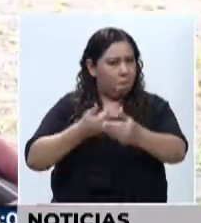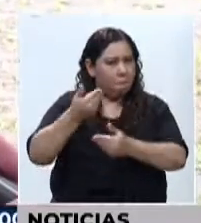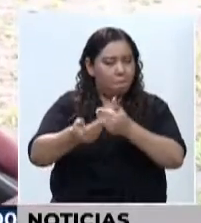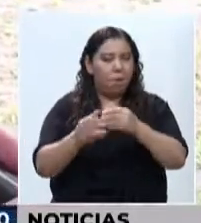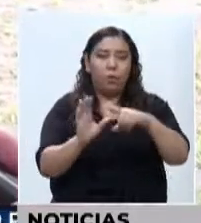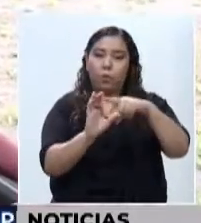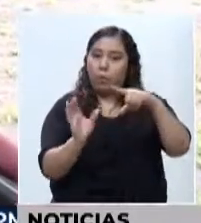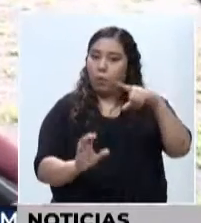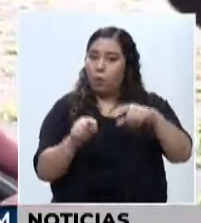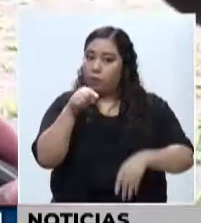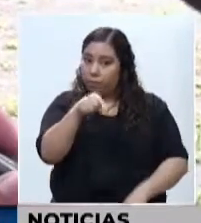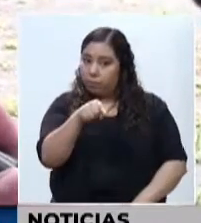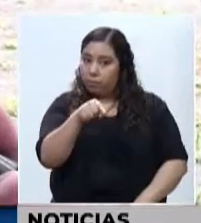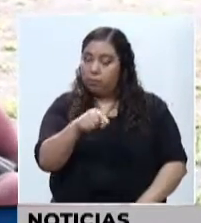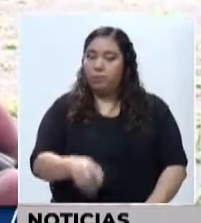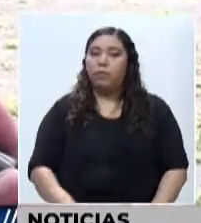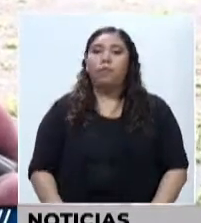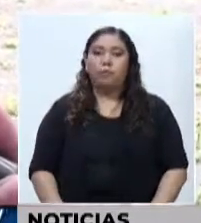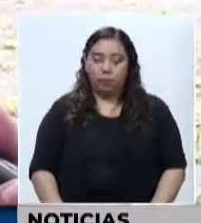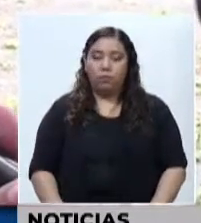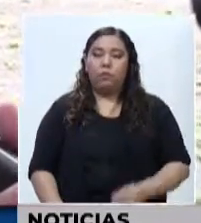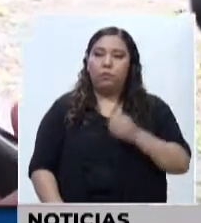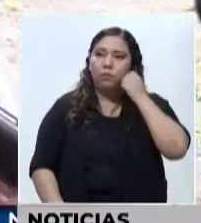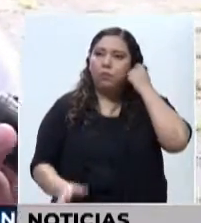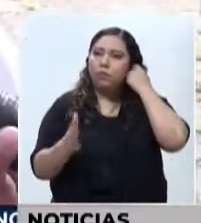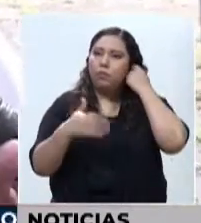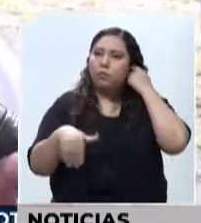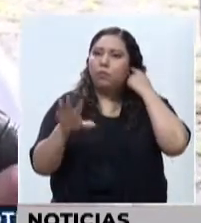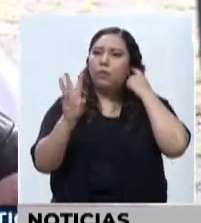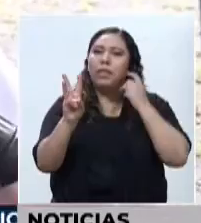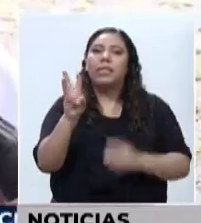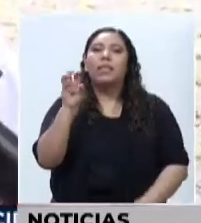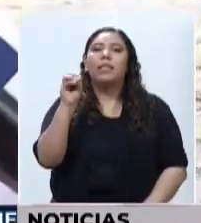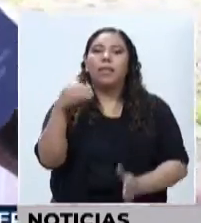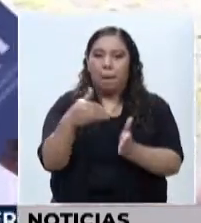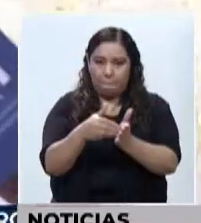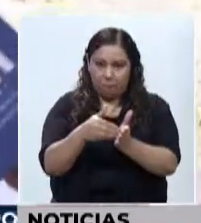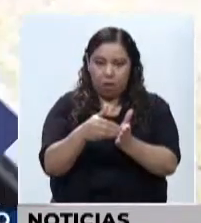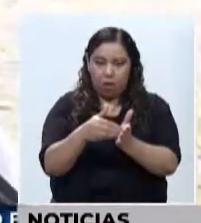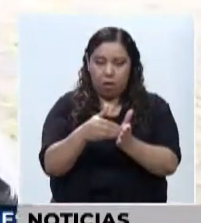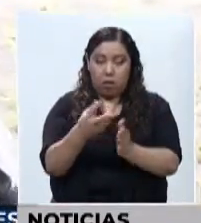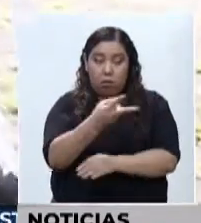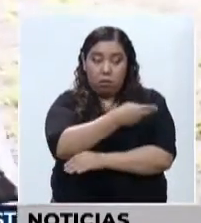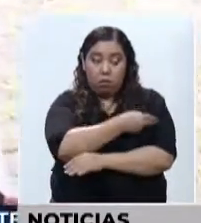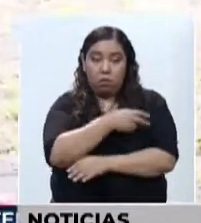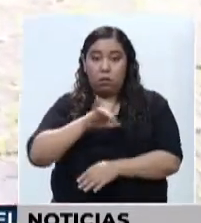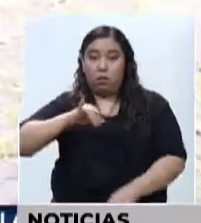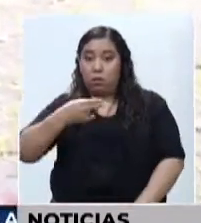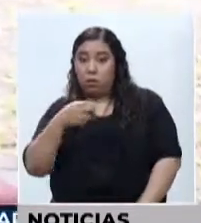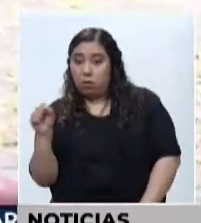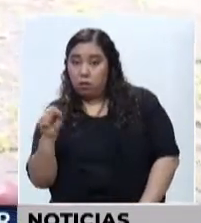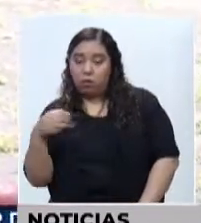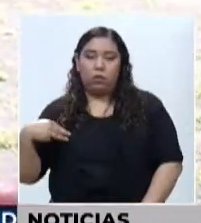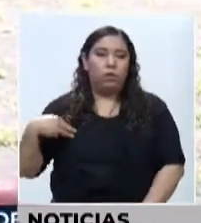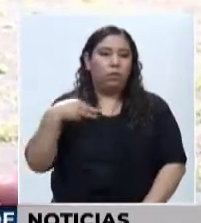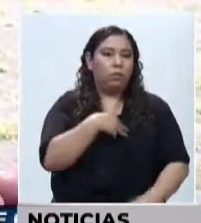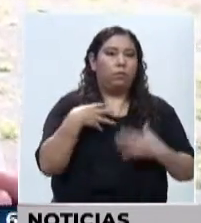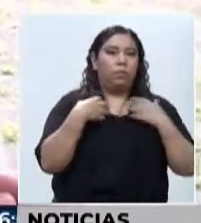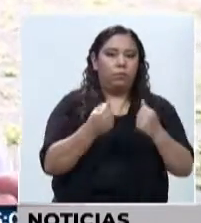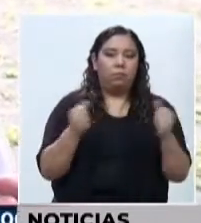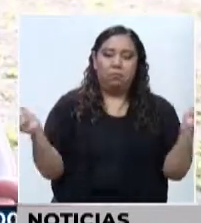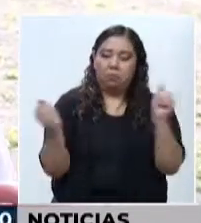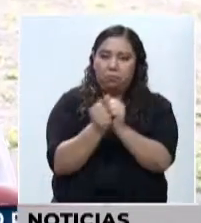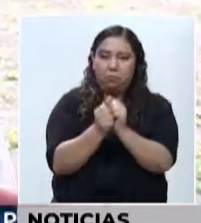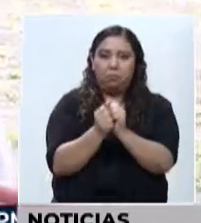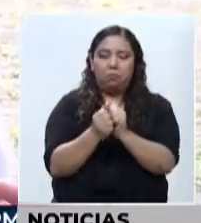aplicado en esta jornada de vacunación alrededor de 60 mil dosis entre el Seguro Social y la Secretaría